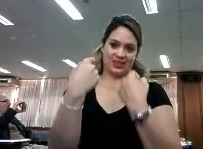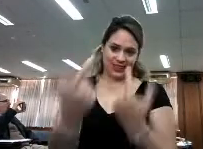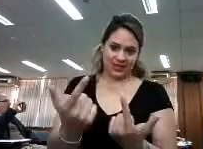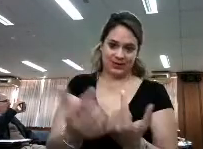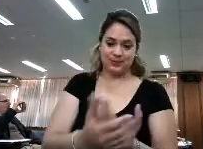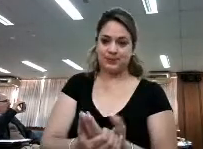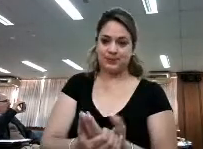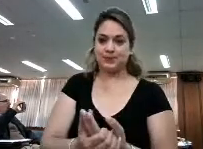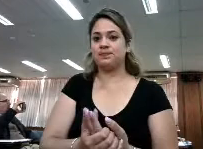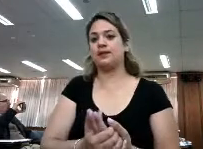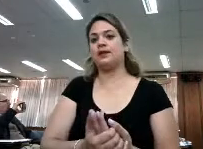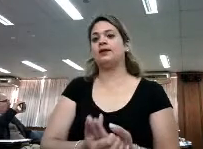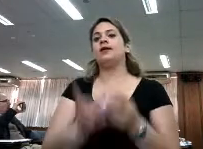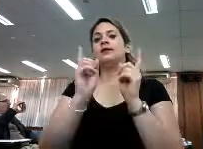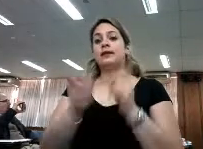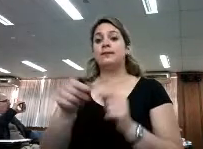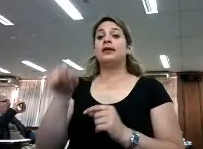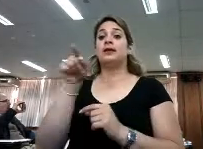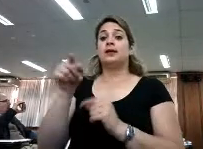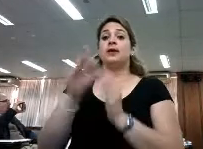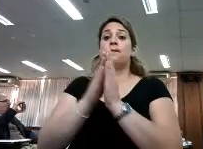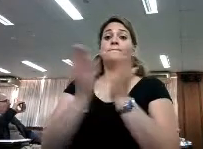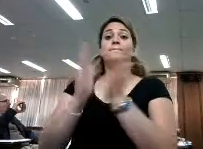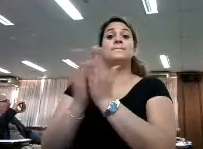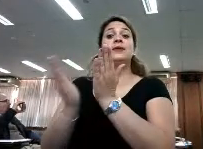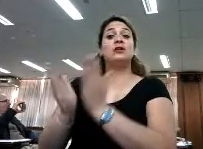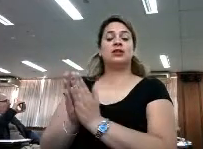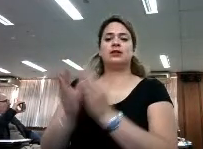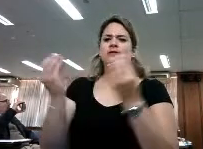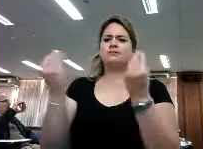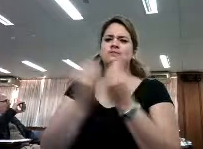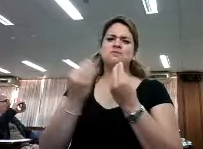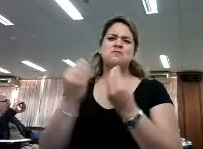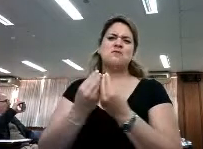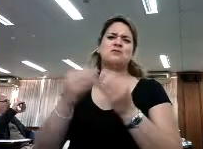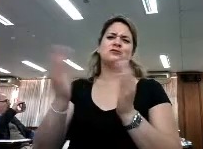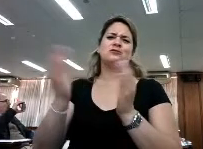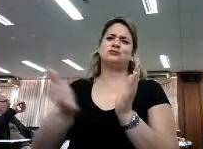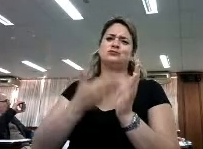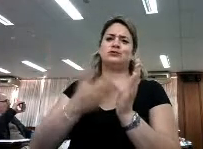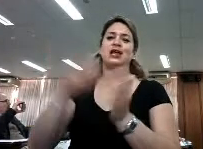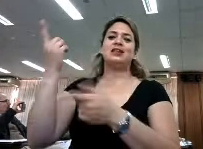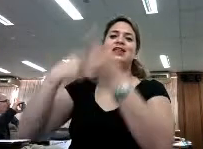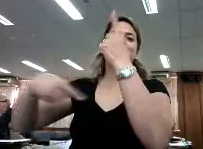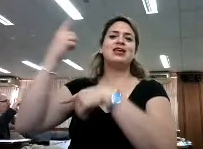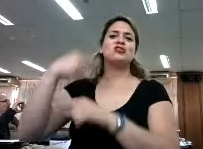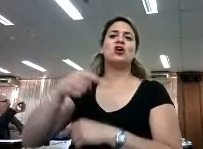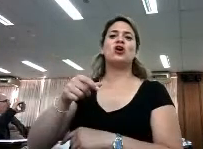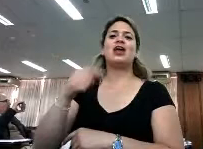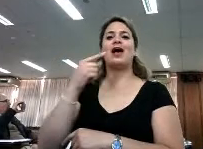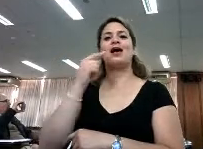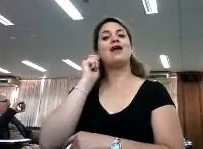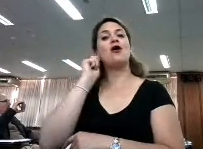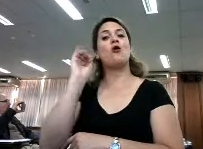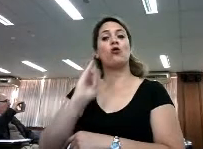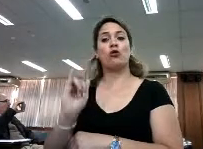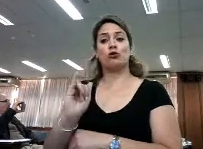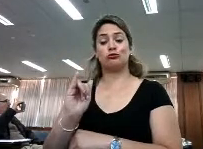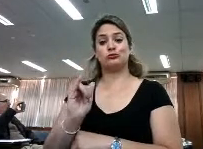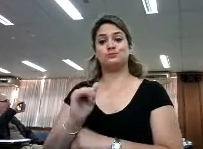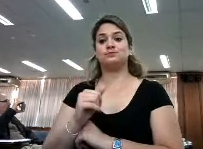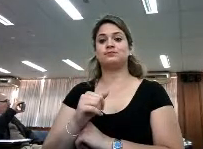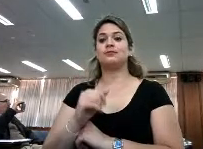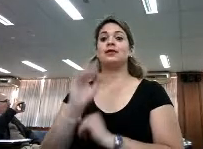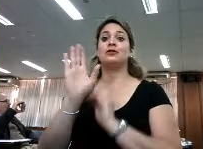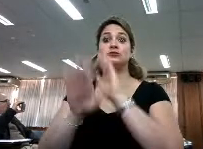También desde la biblioteca se han hecho muchos libros de la historia de Godoy Cruz. Entonces, el próximo paso